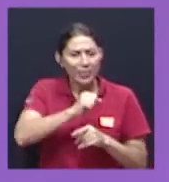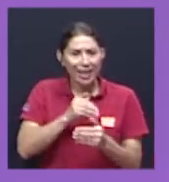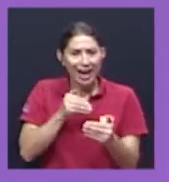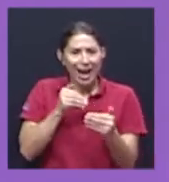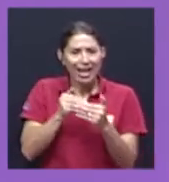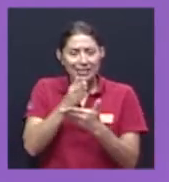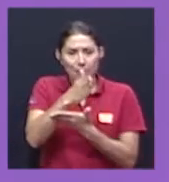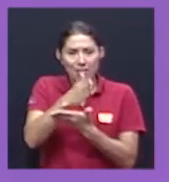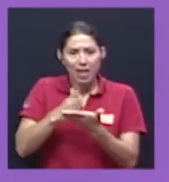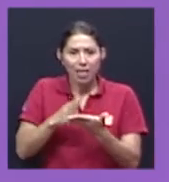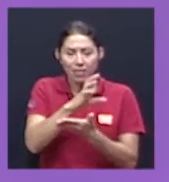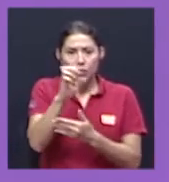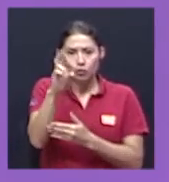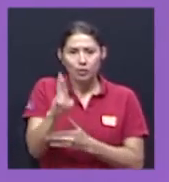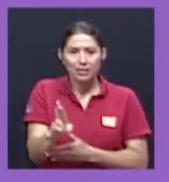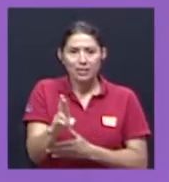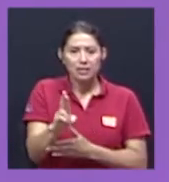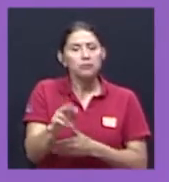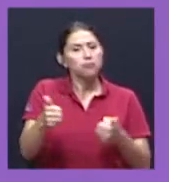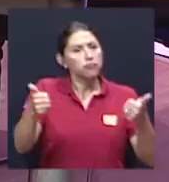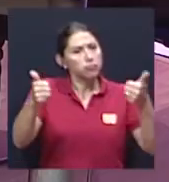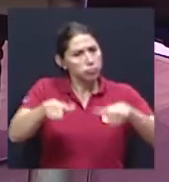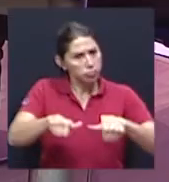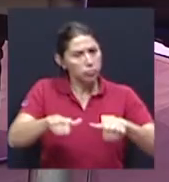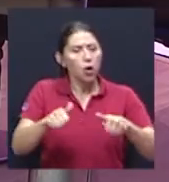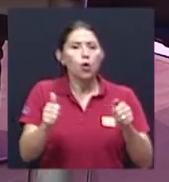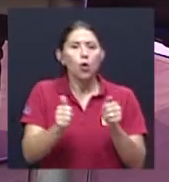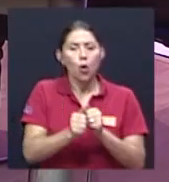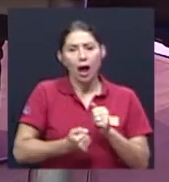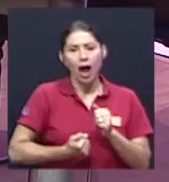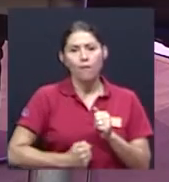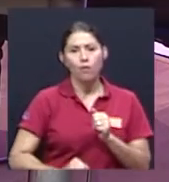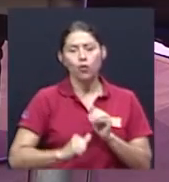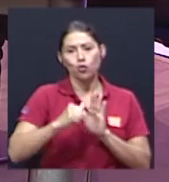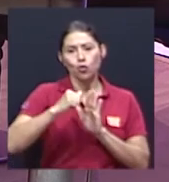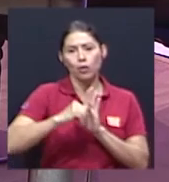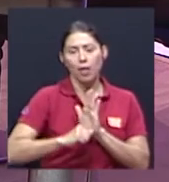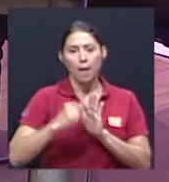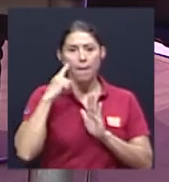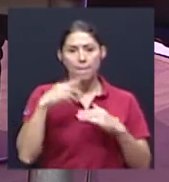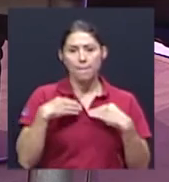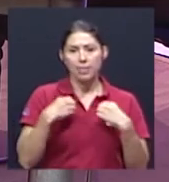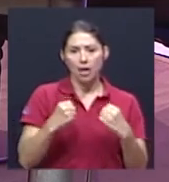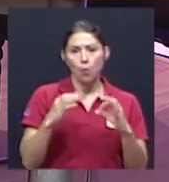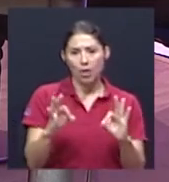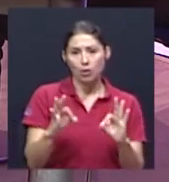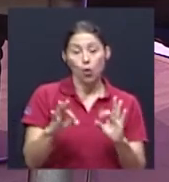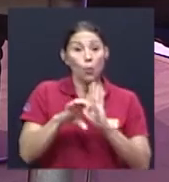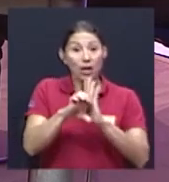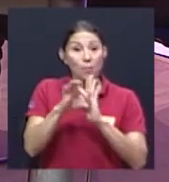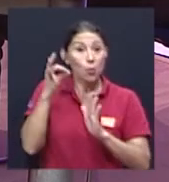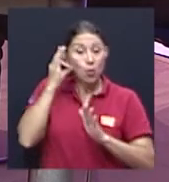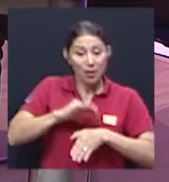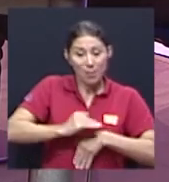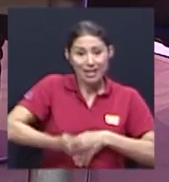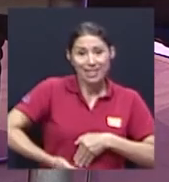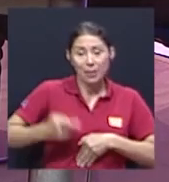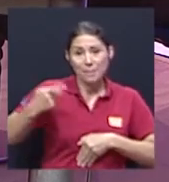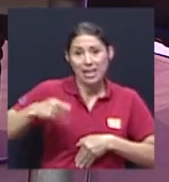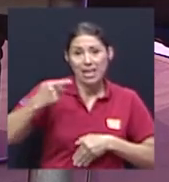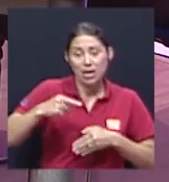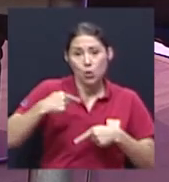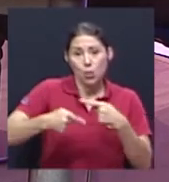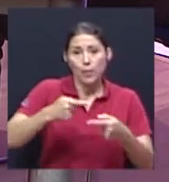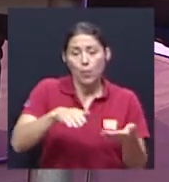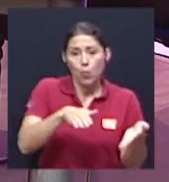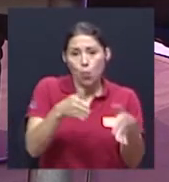este caso pues está de acuerdo con el aborto terapéutico básicamente cuando la vida de la mujer está en peligro de muerte por